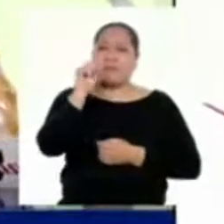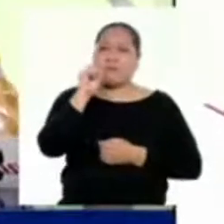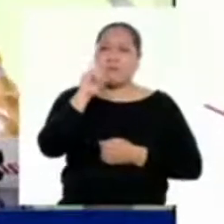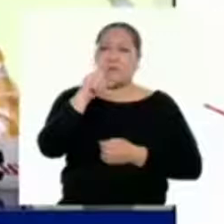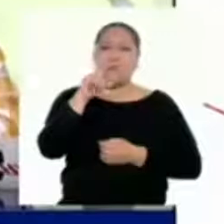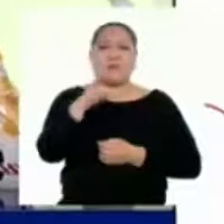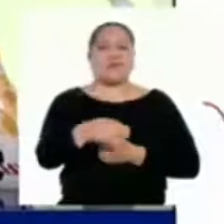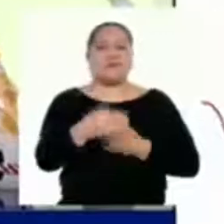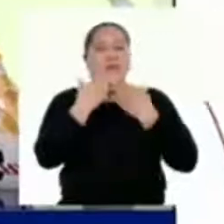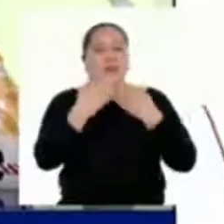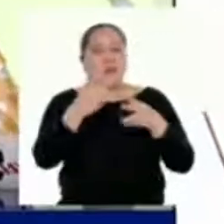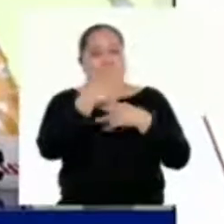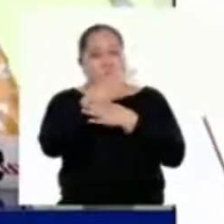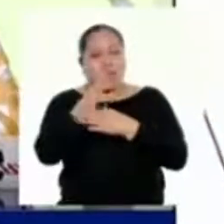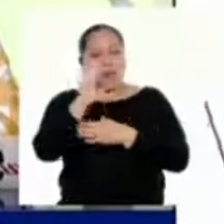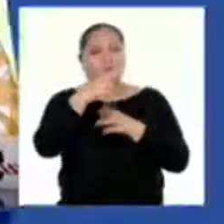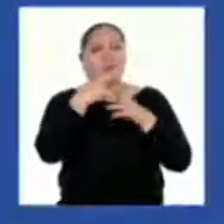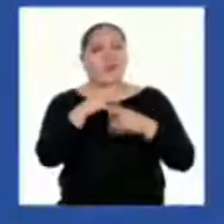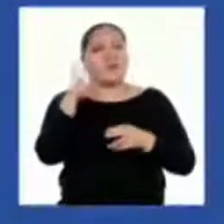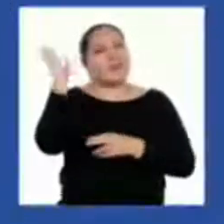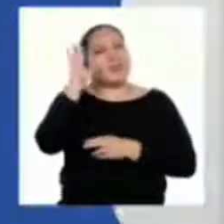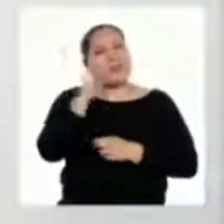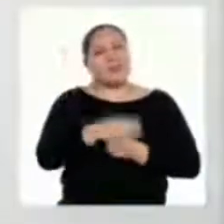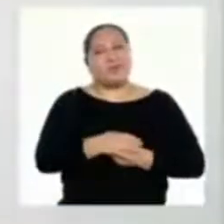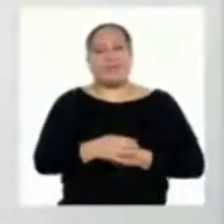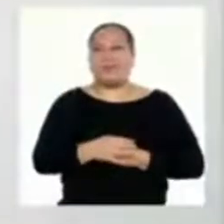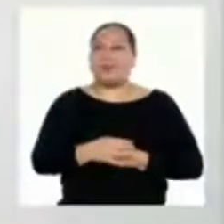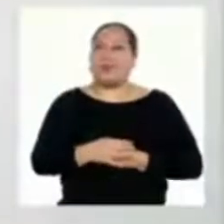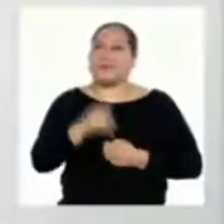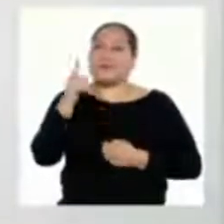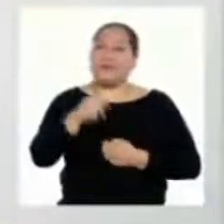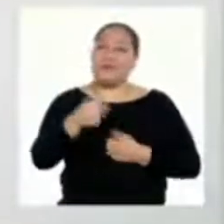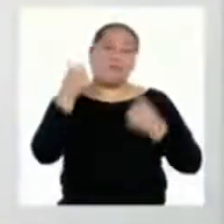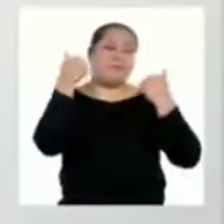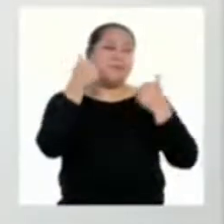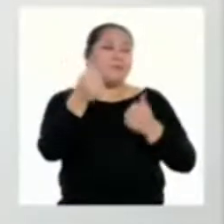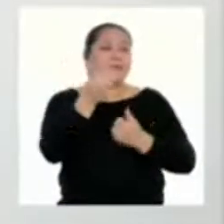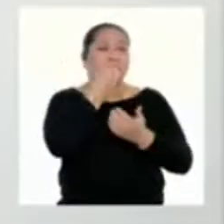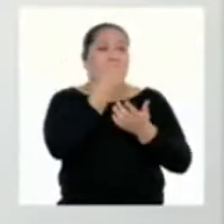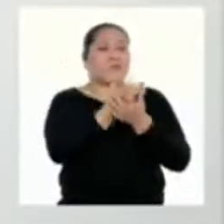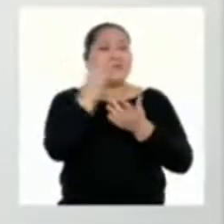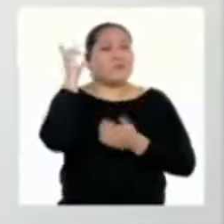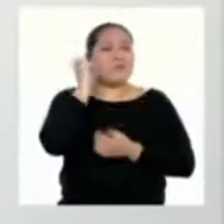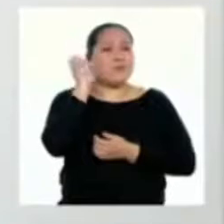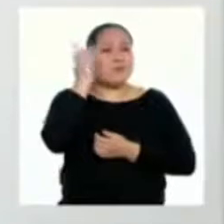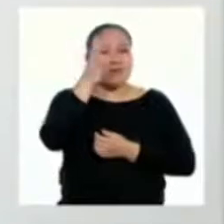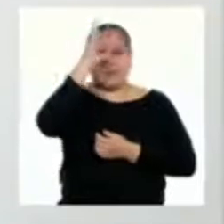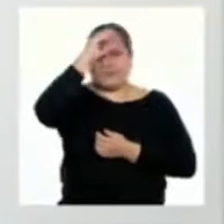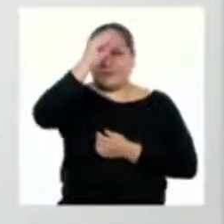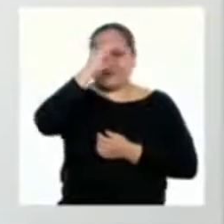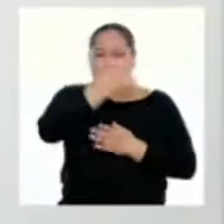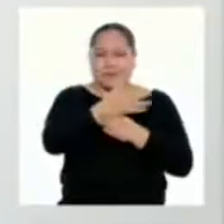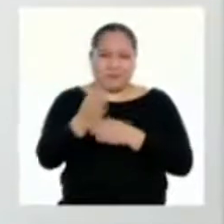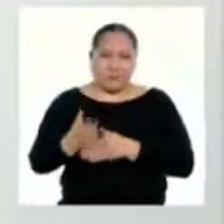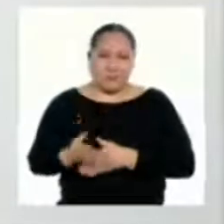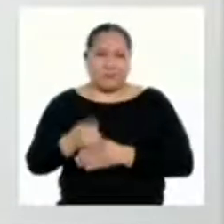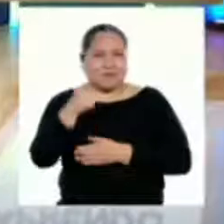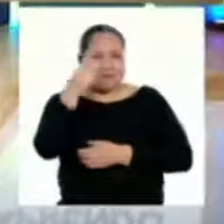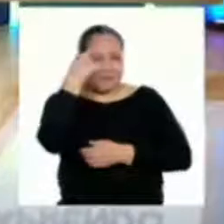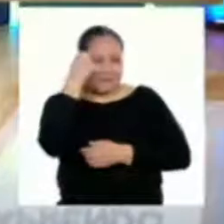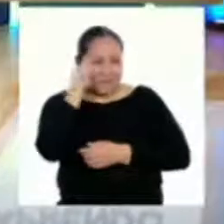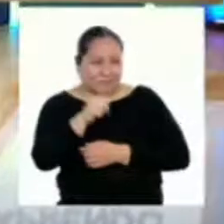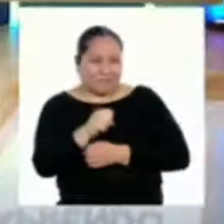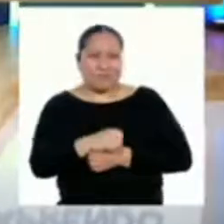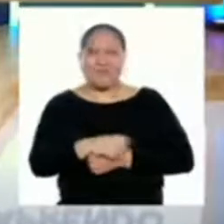respuestas. ¡Nos vemos! Es muy bueno oír lo que las chicas y chicos nos han compartido, ¿no crees? Sí,